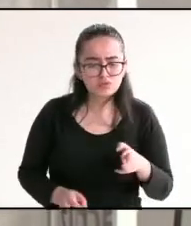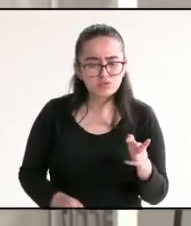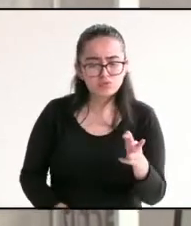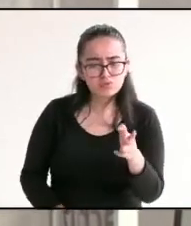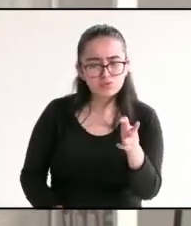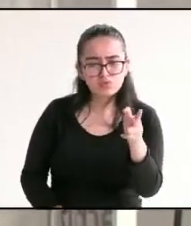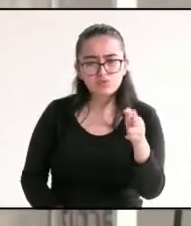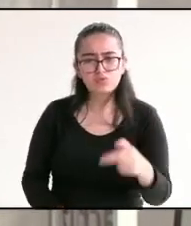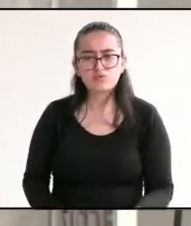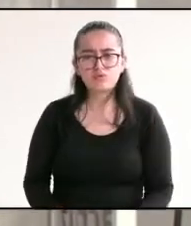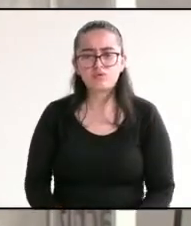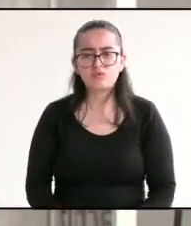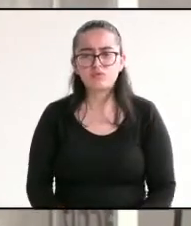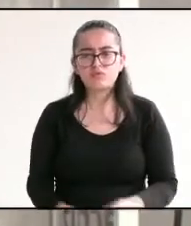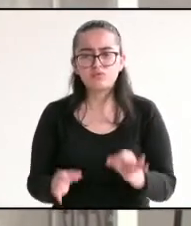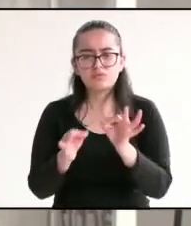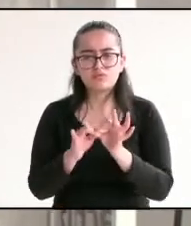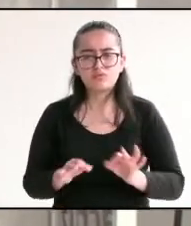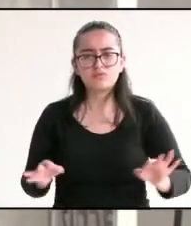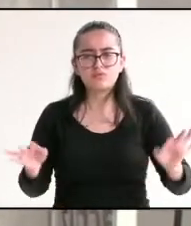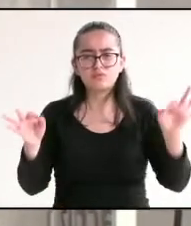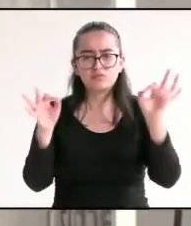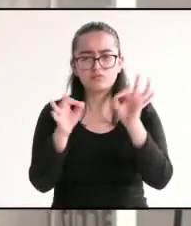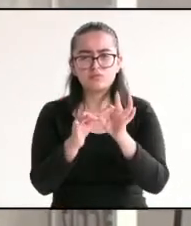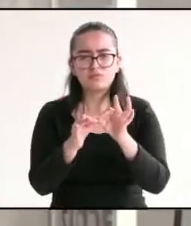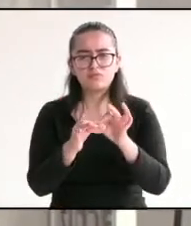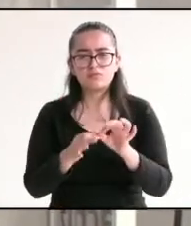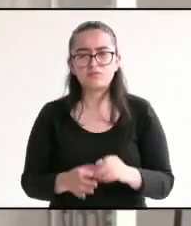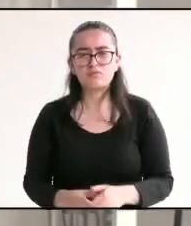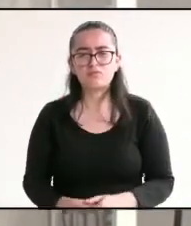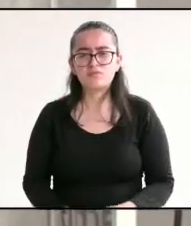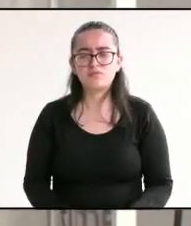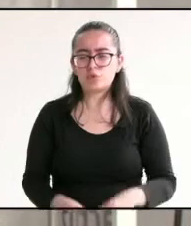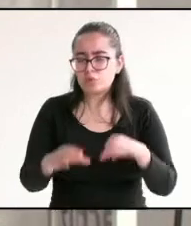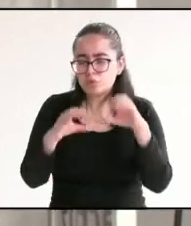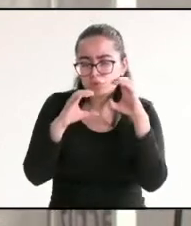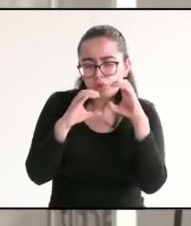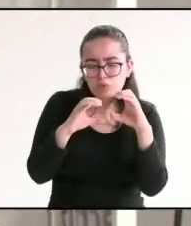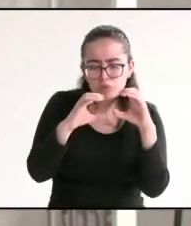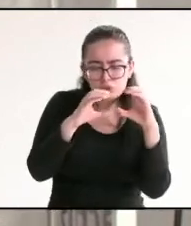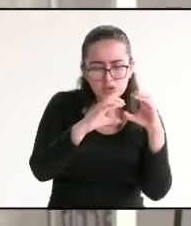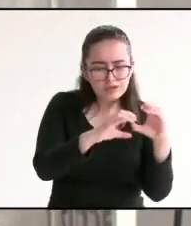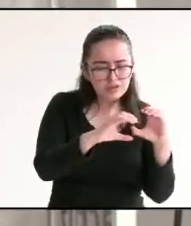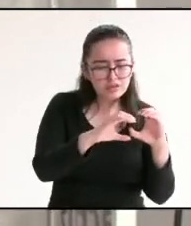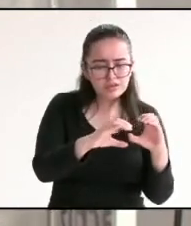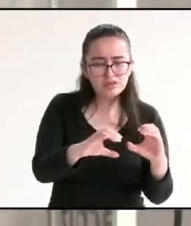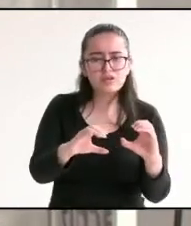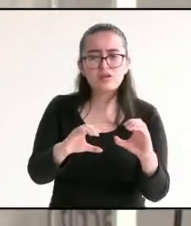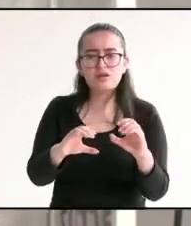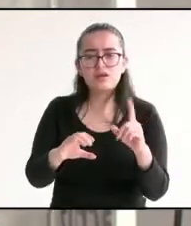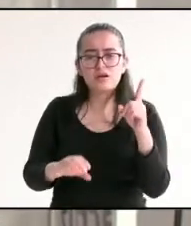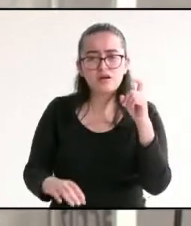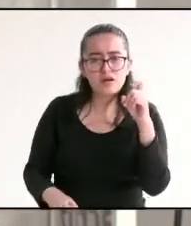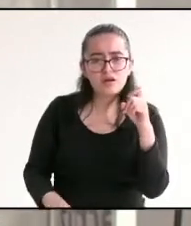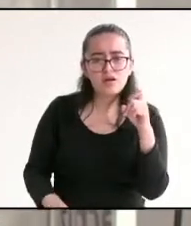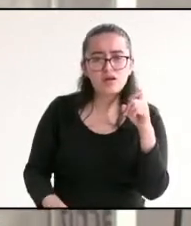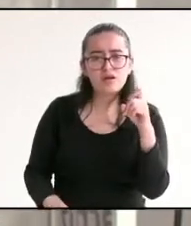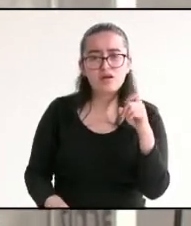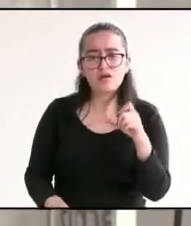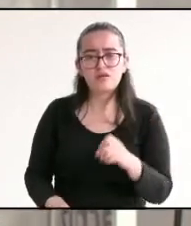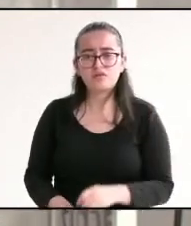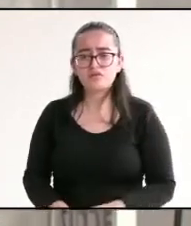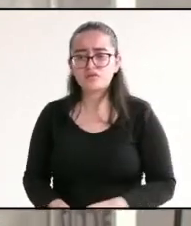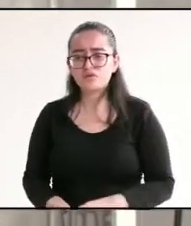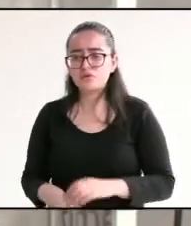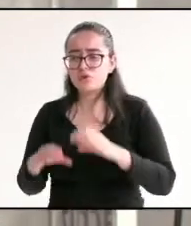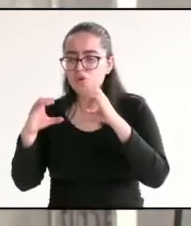importante cuenca hidrológica que debemos de cuidar, el cuidado de nuestro hábitat, el cuidado